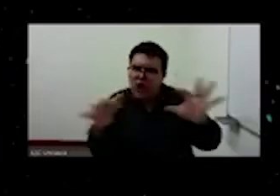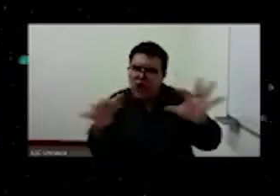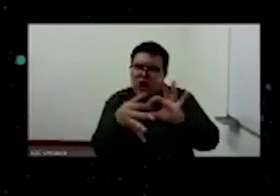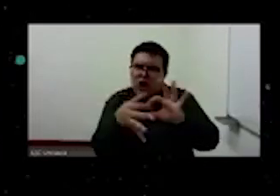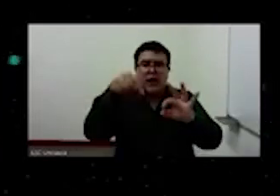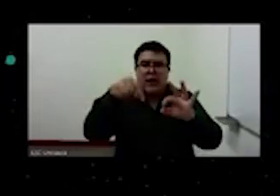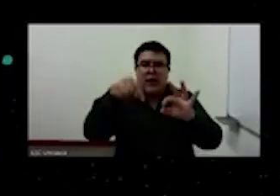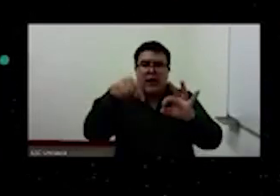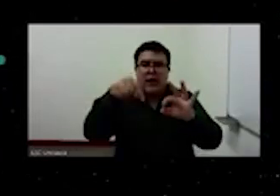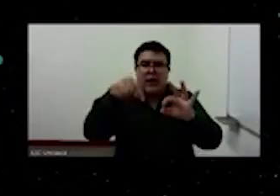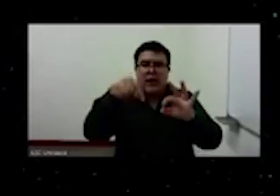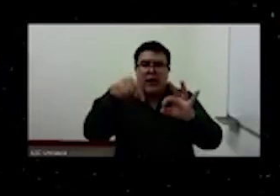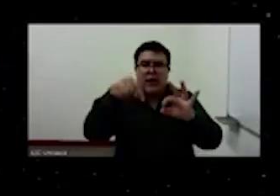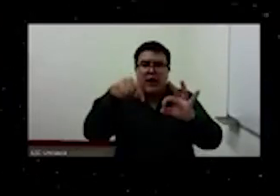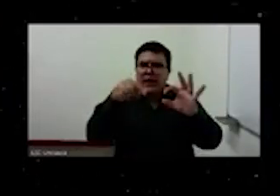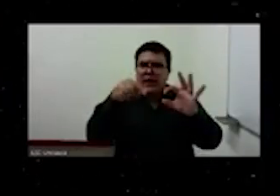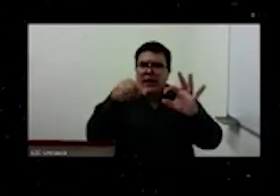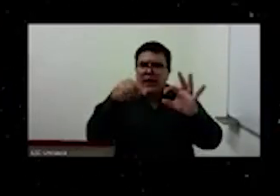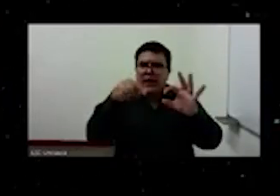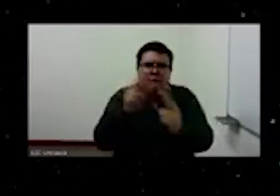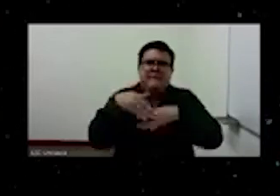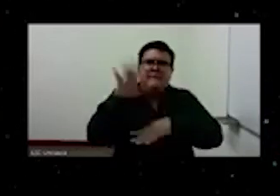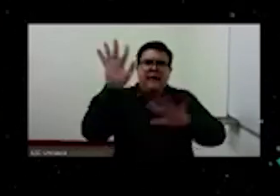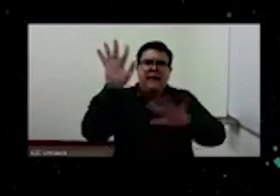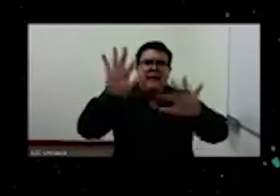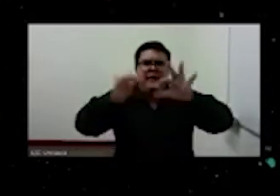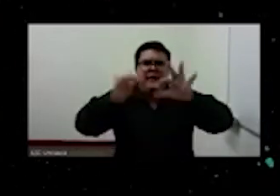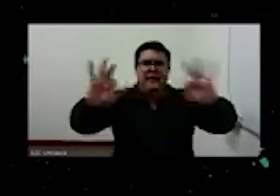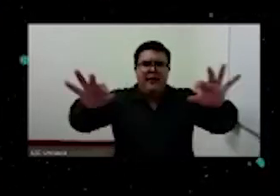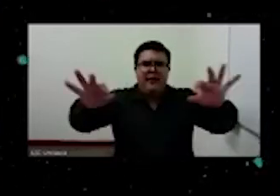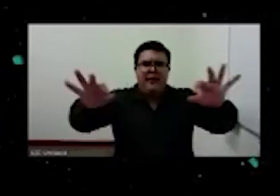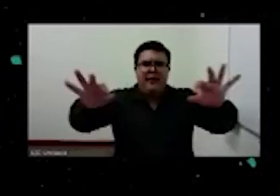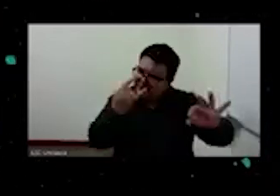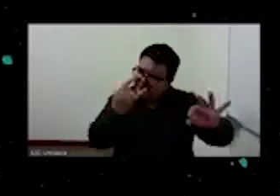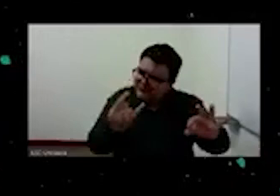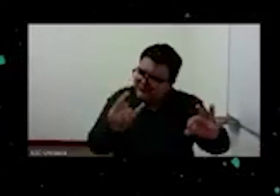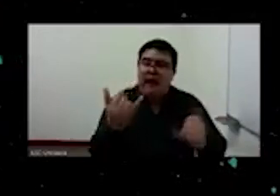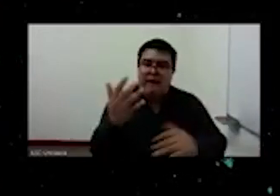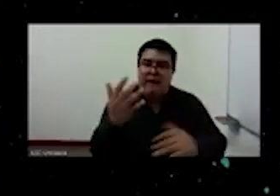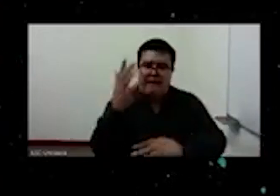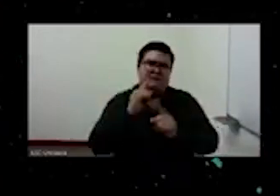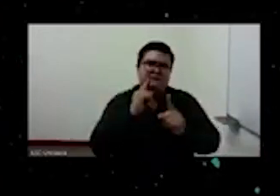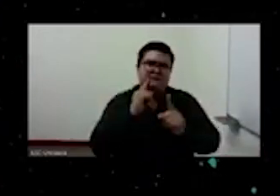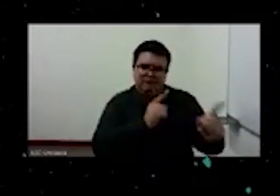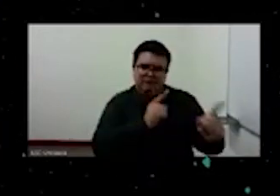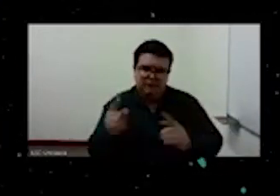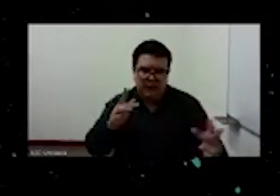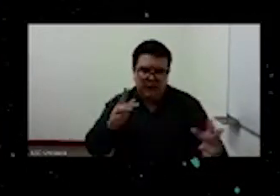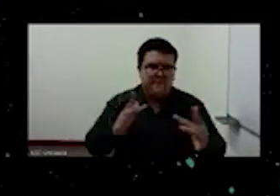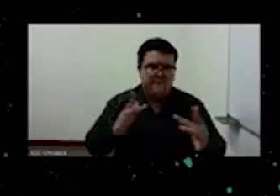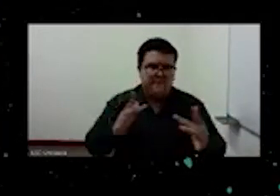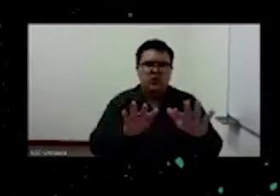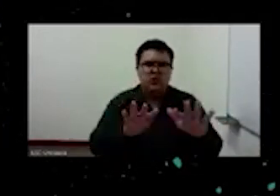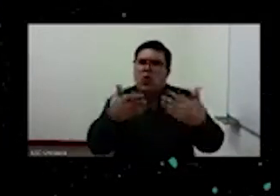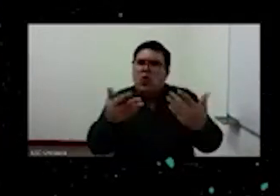conocido es justamente el fragmento que a mí me interesa en este momento. decir,